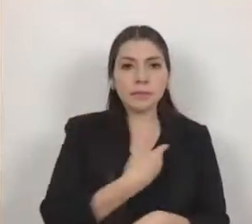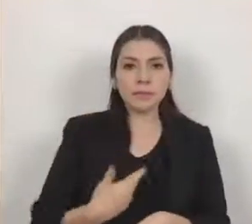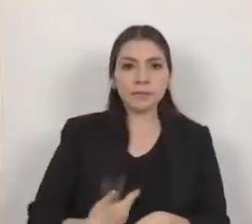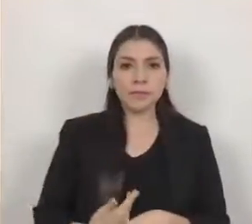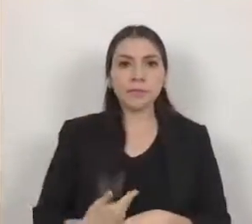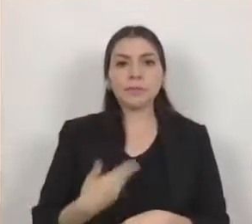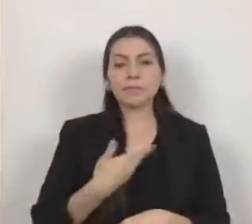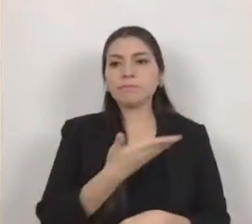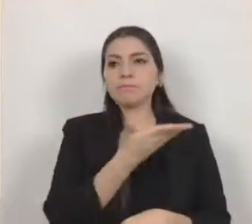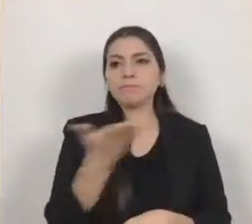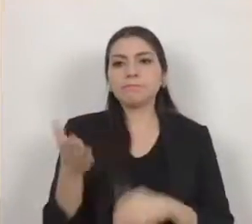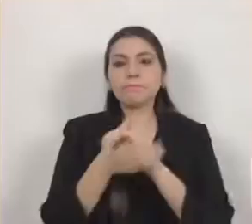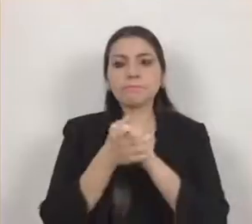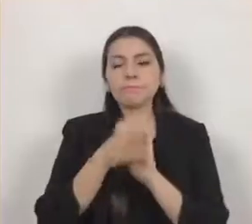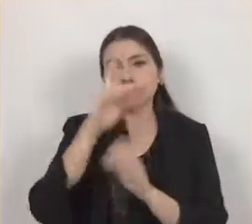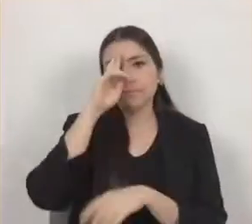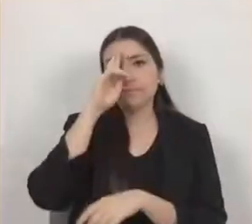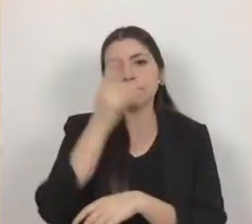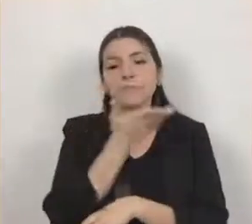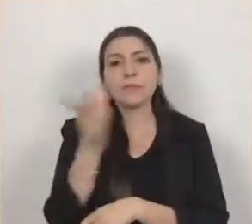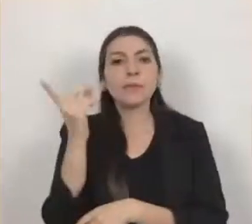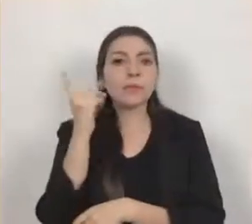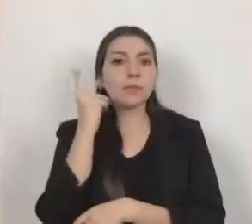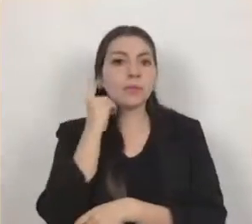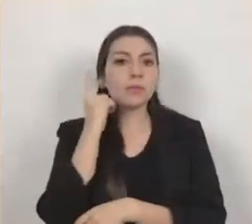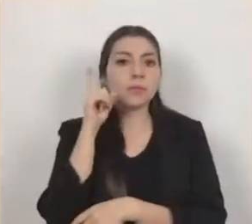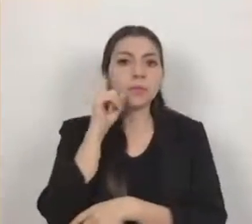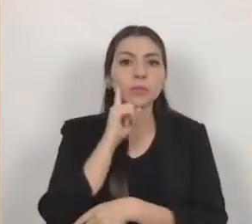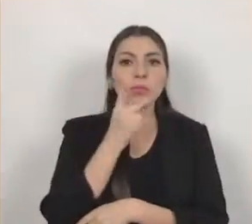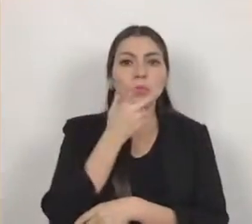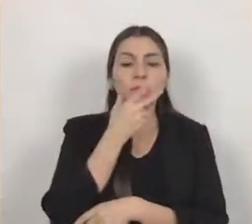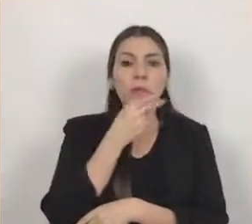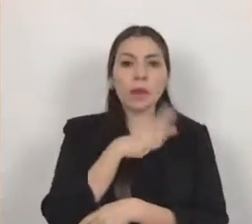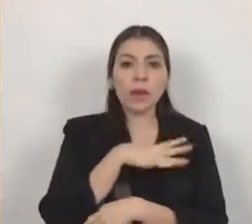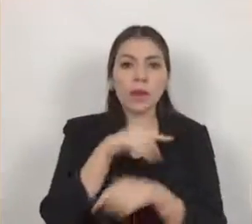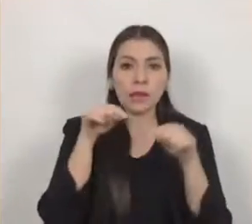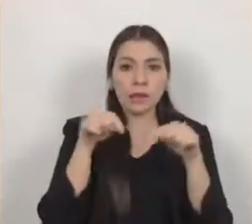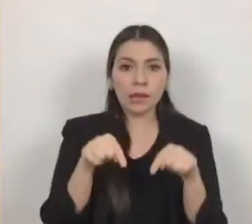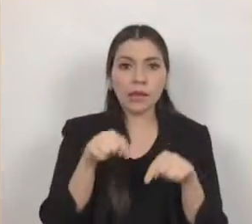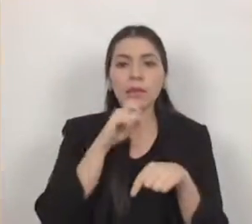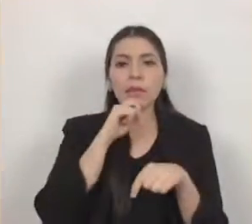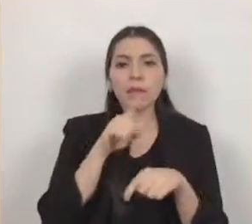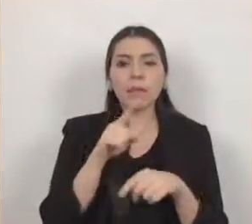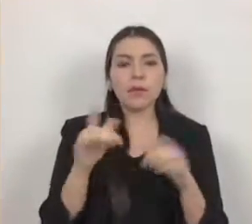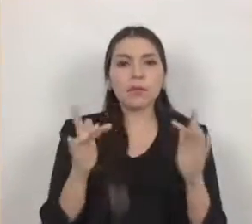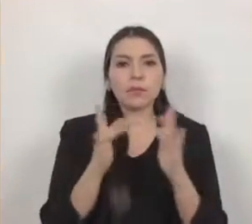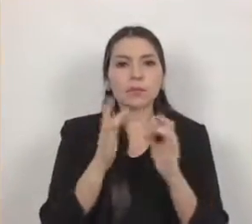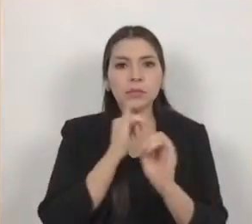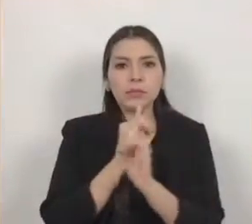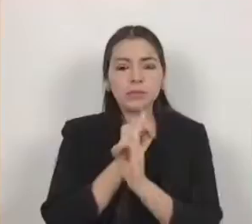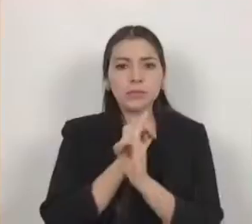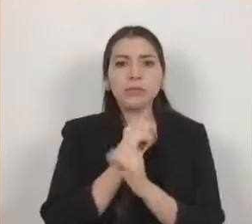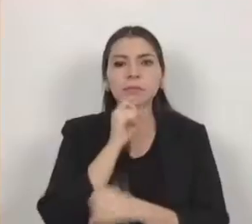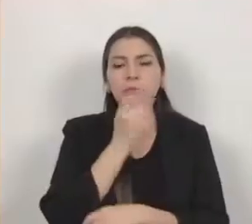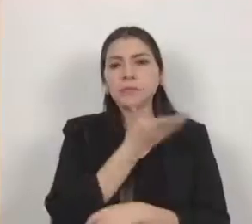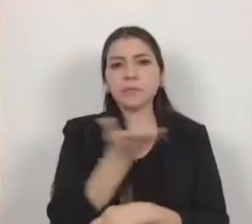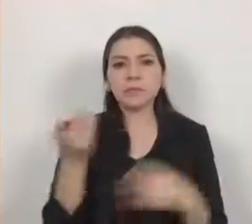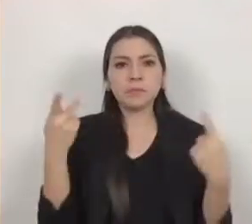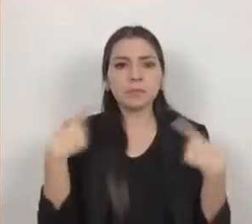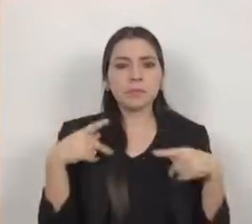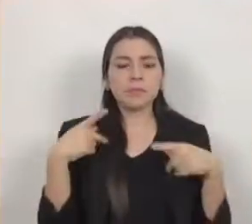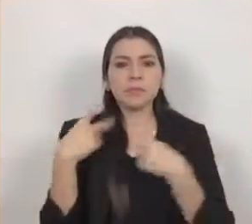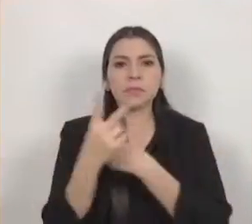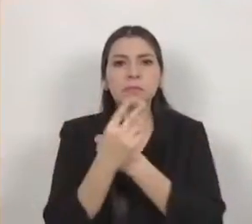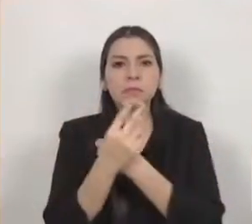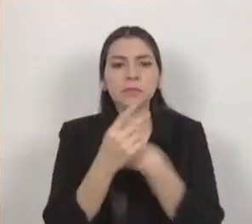compañeros diputados presentes y a distancia de igual forma a los ciudadanos que nos siguen a través de las distintas redes